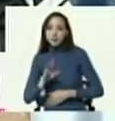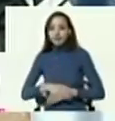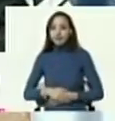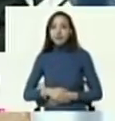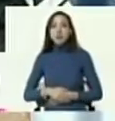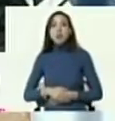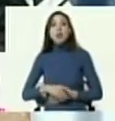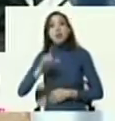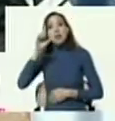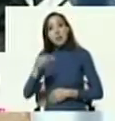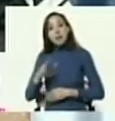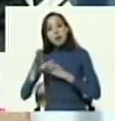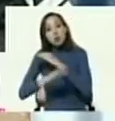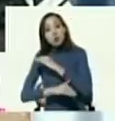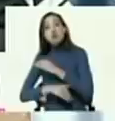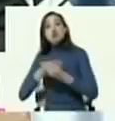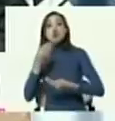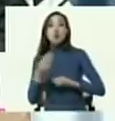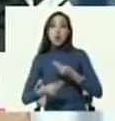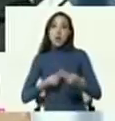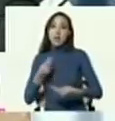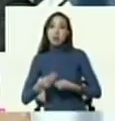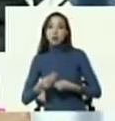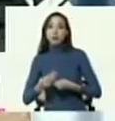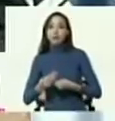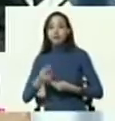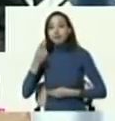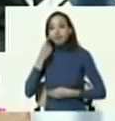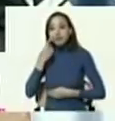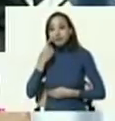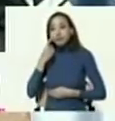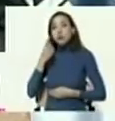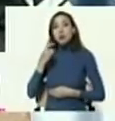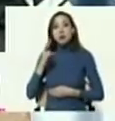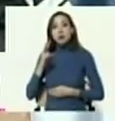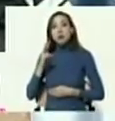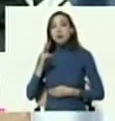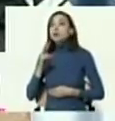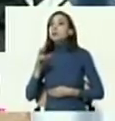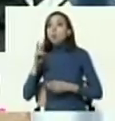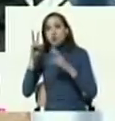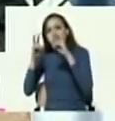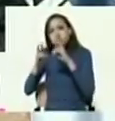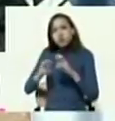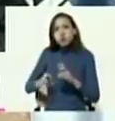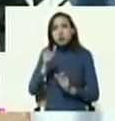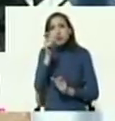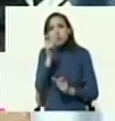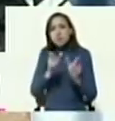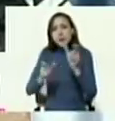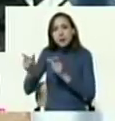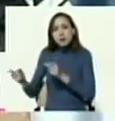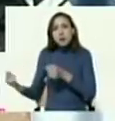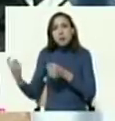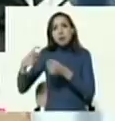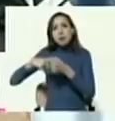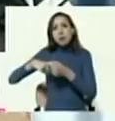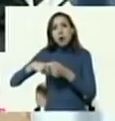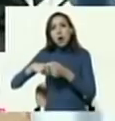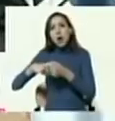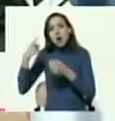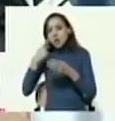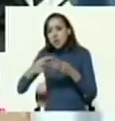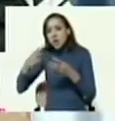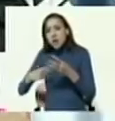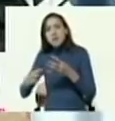en casos de corrupción. Hemos detectado, hemos solicitado la extradición de personas vinculadas a delitos de